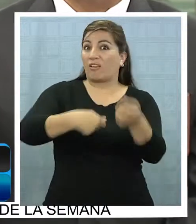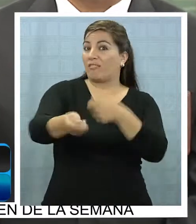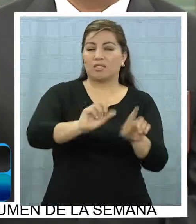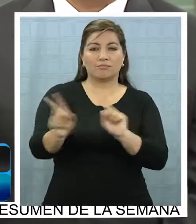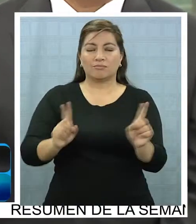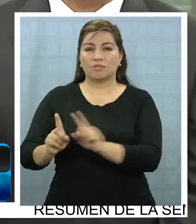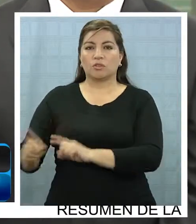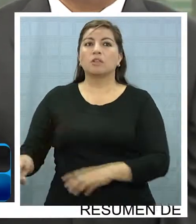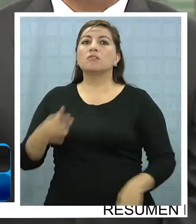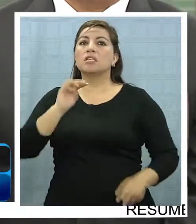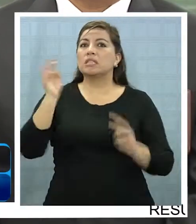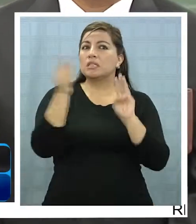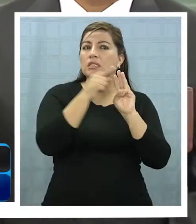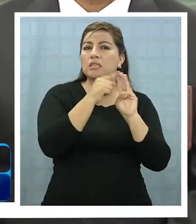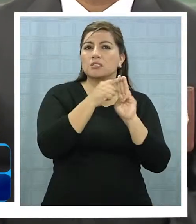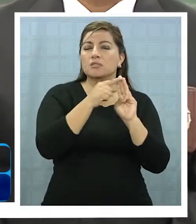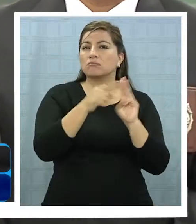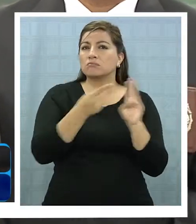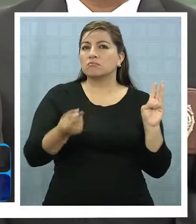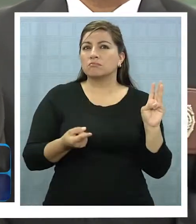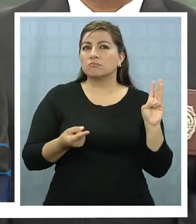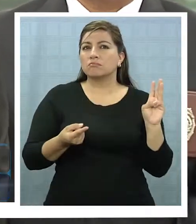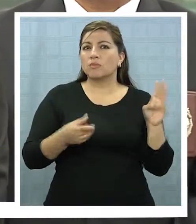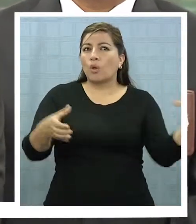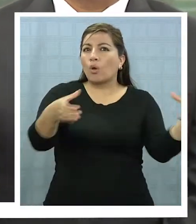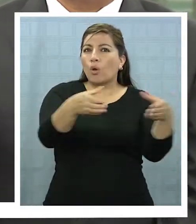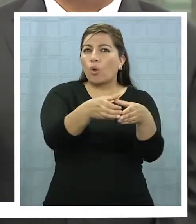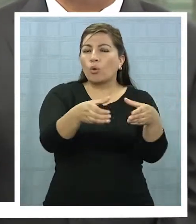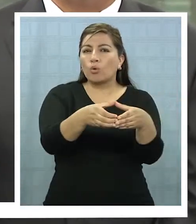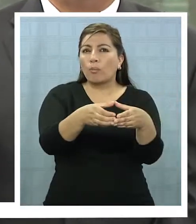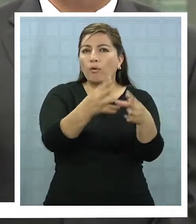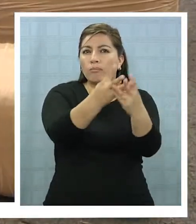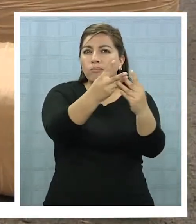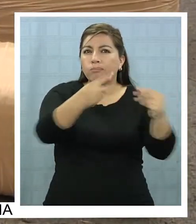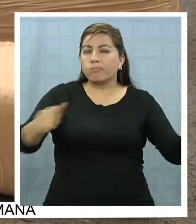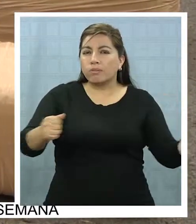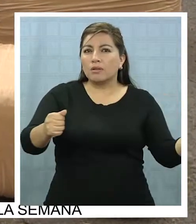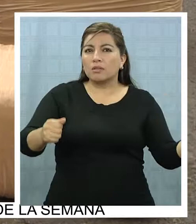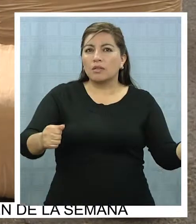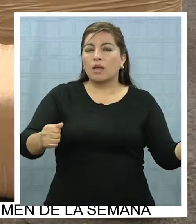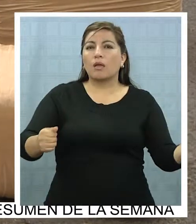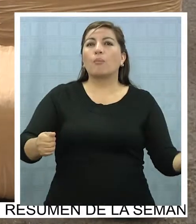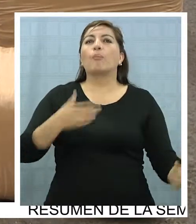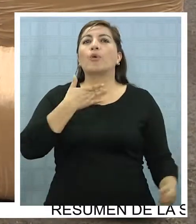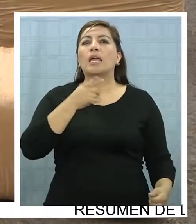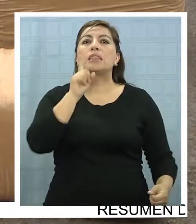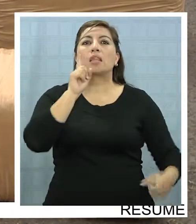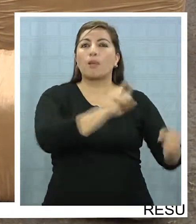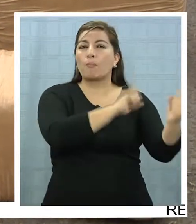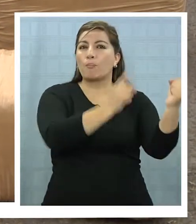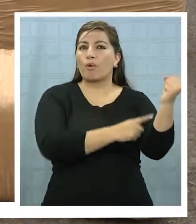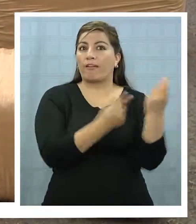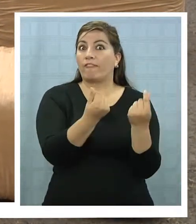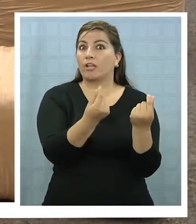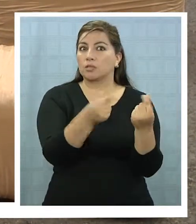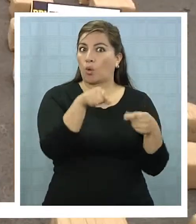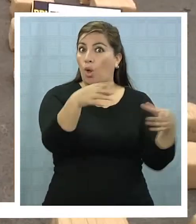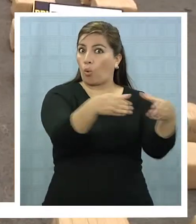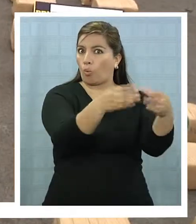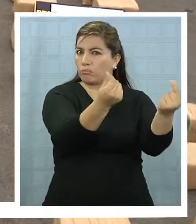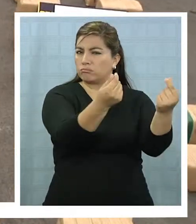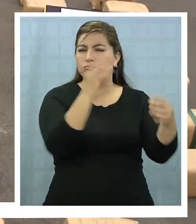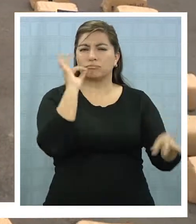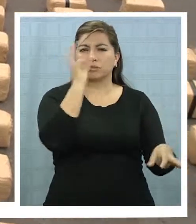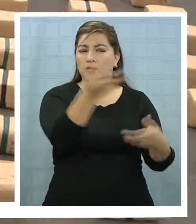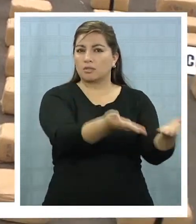desarticularla para neutralizar su poder financiero, para con esto evitar que sigan operando.